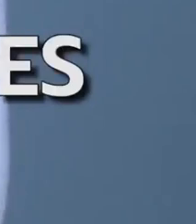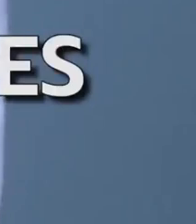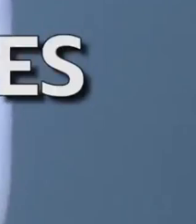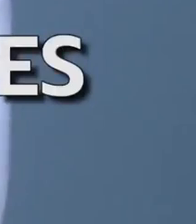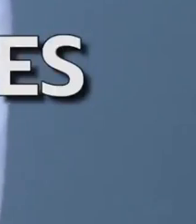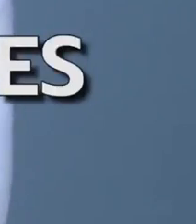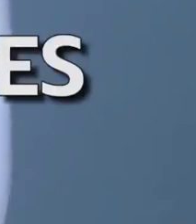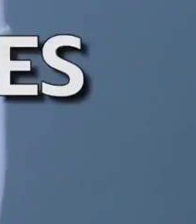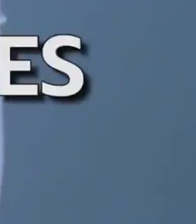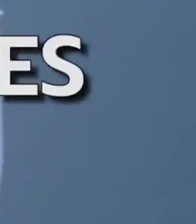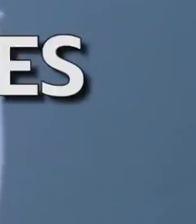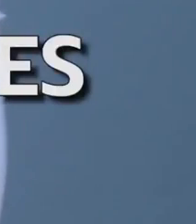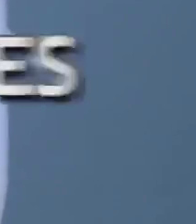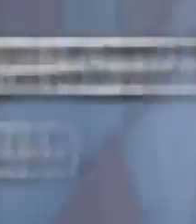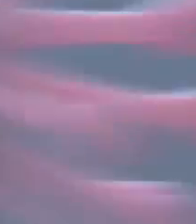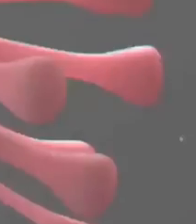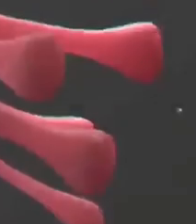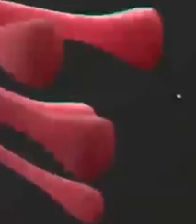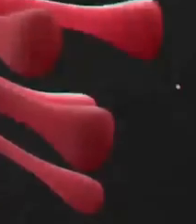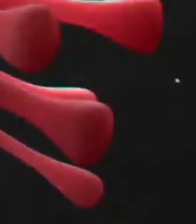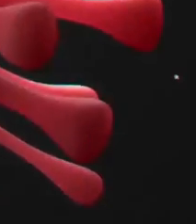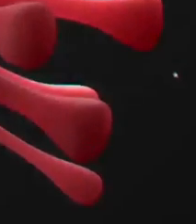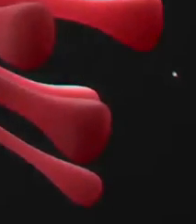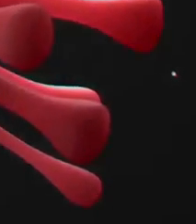resfriados, gripes o COVID-19.